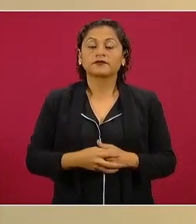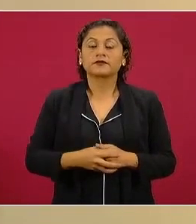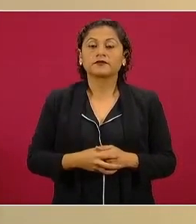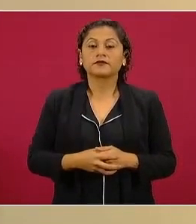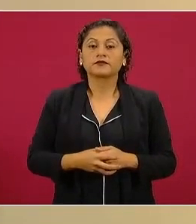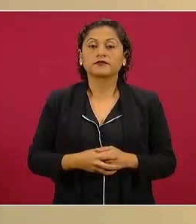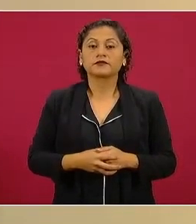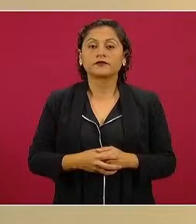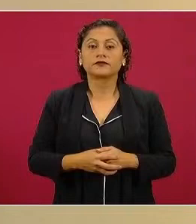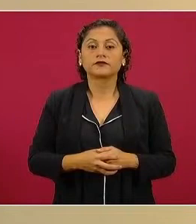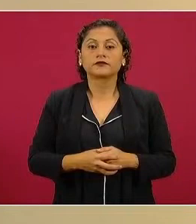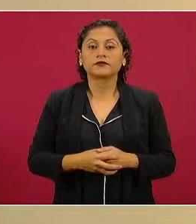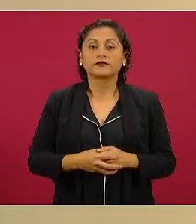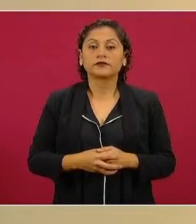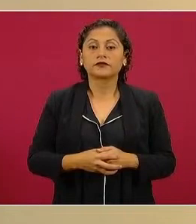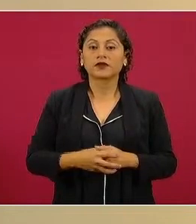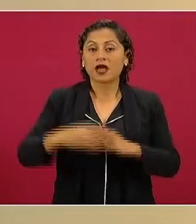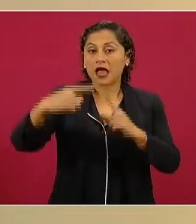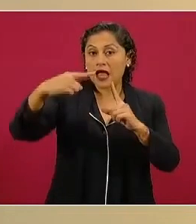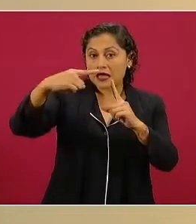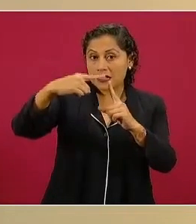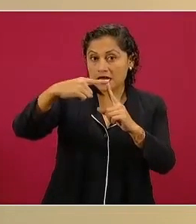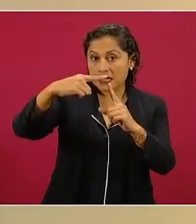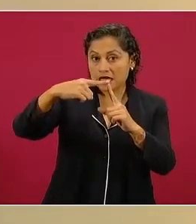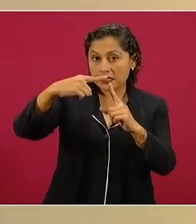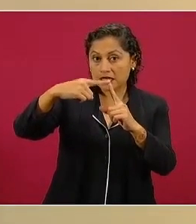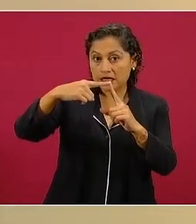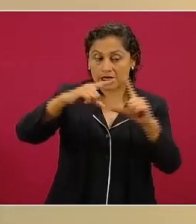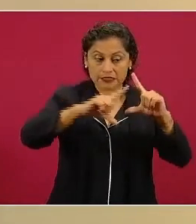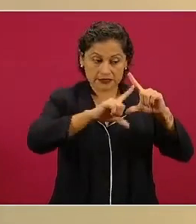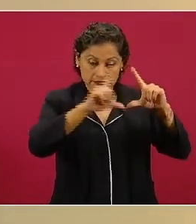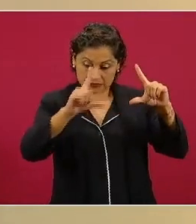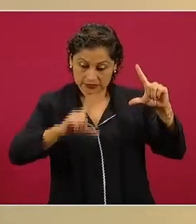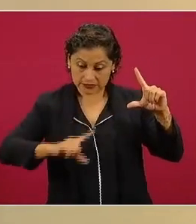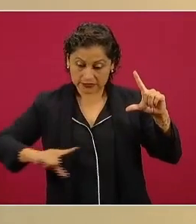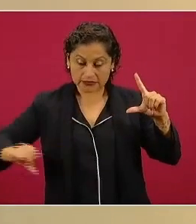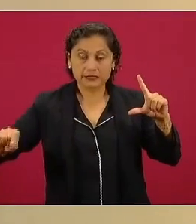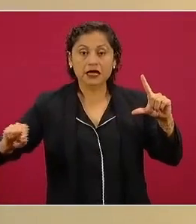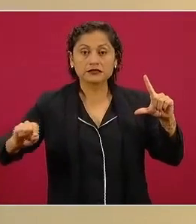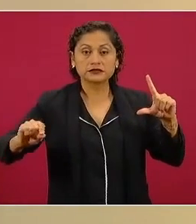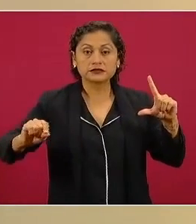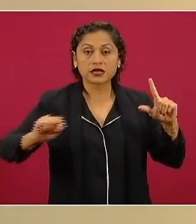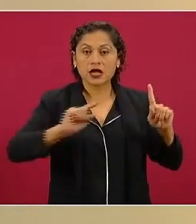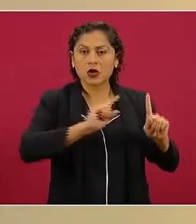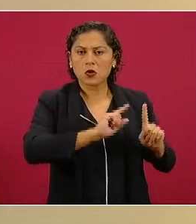dos mil templos destruidos